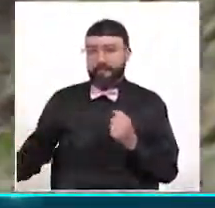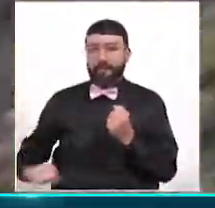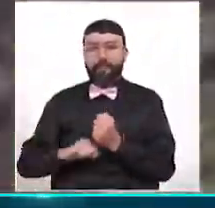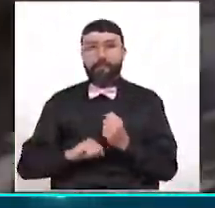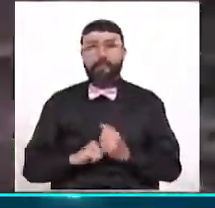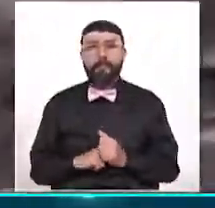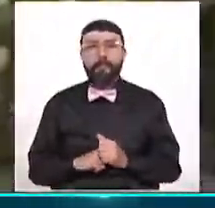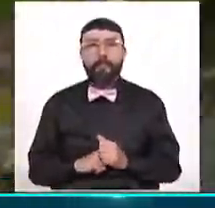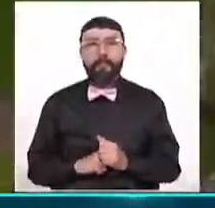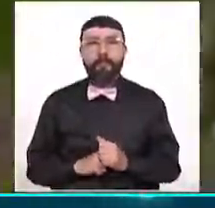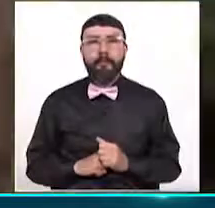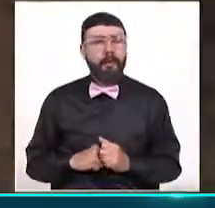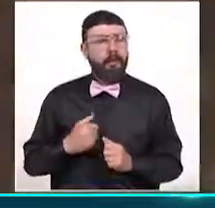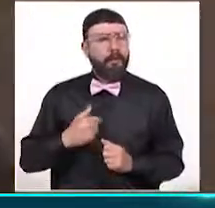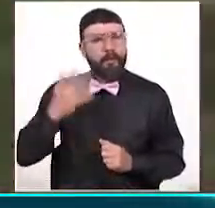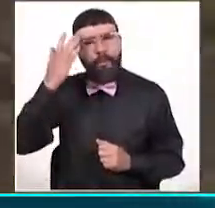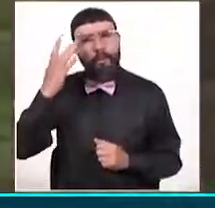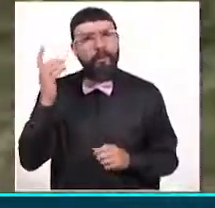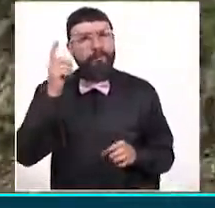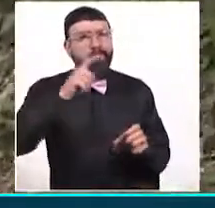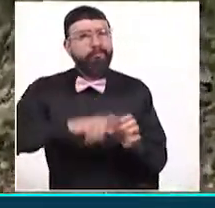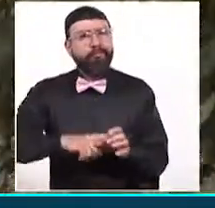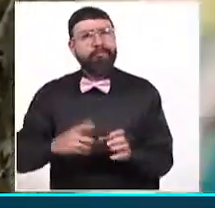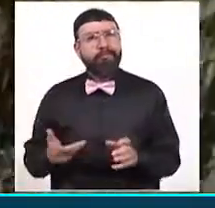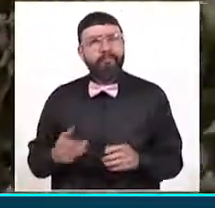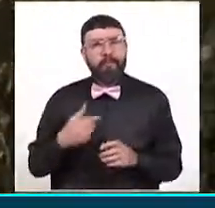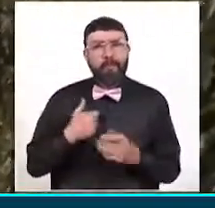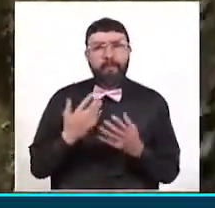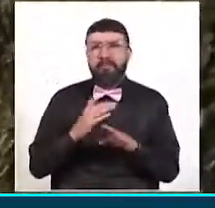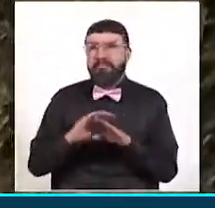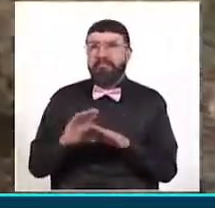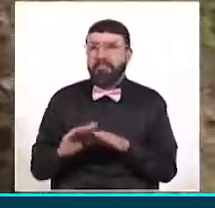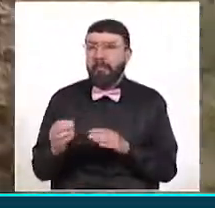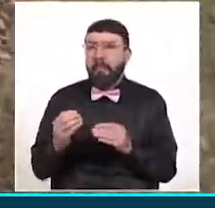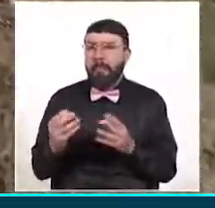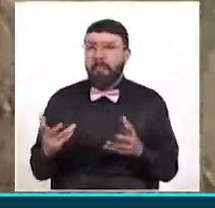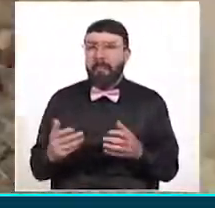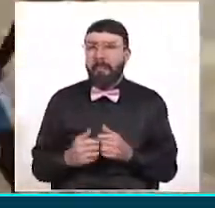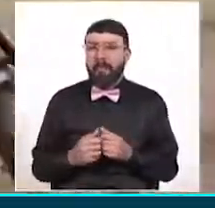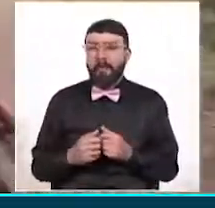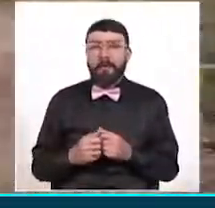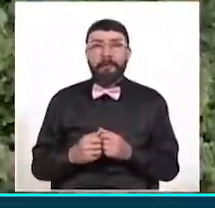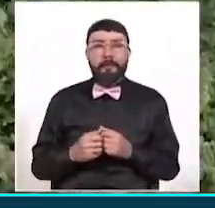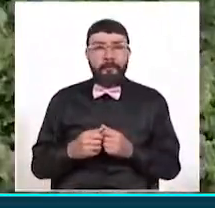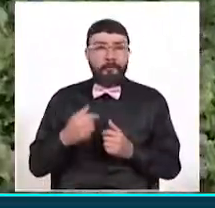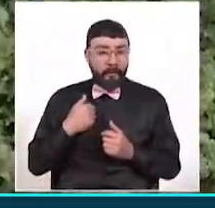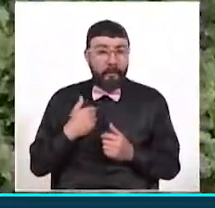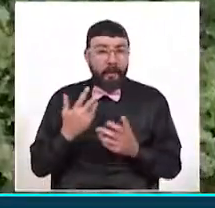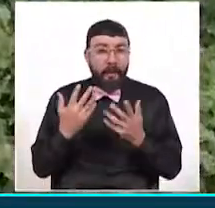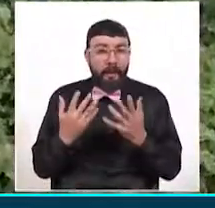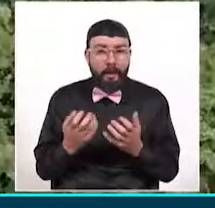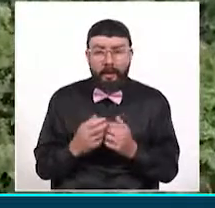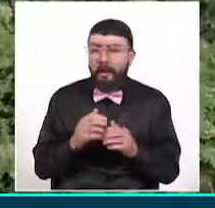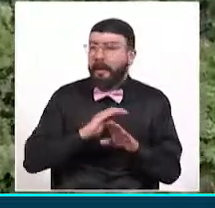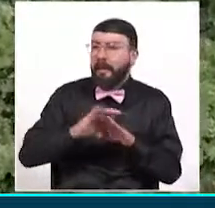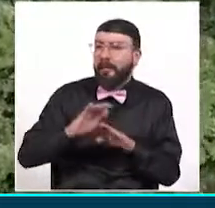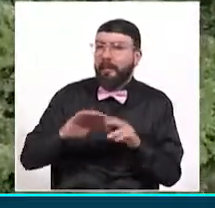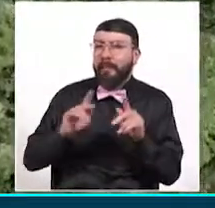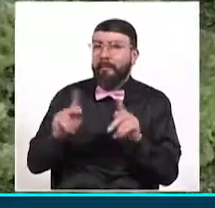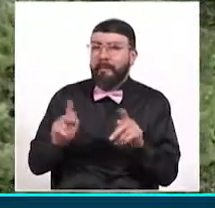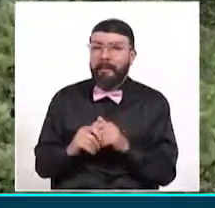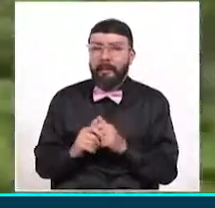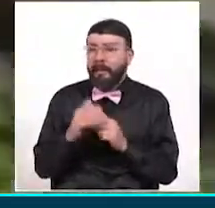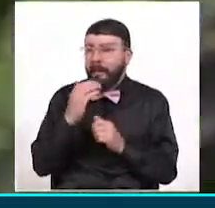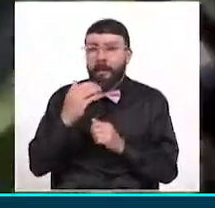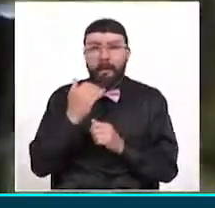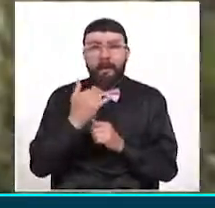Realmente, ¿por qué llego yo a este formato de invitación? ¿Cierto? Es con la intención de invitar a la gente porque hay